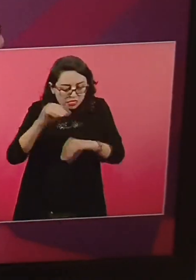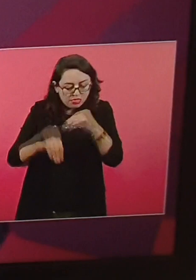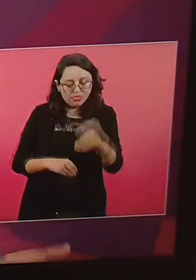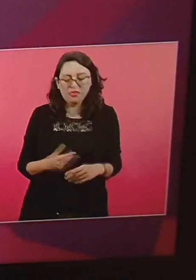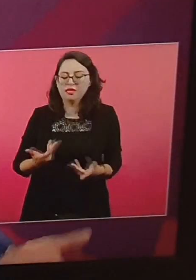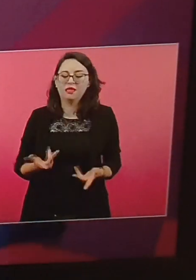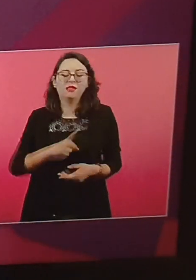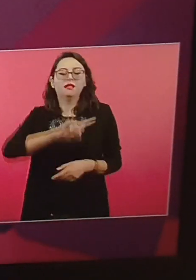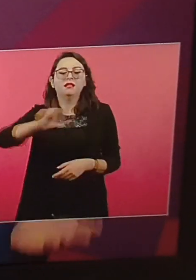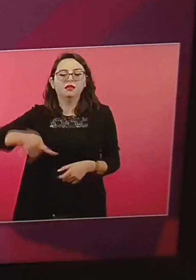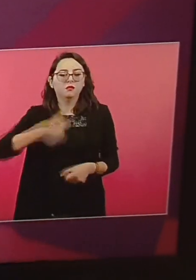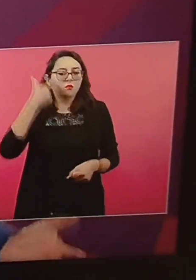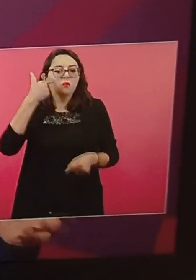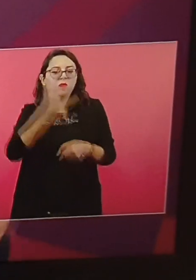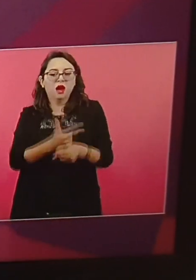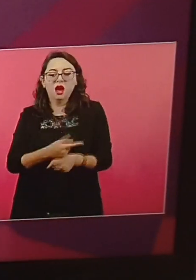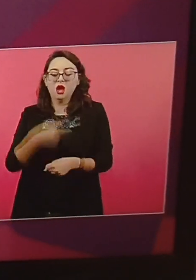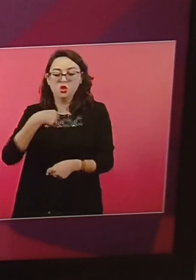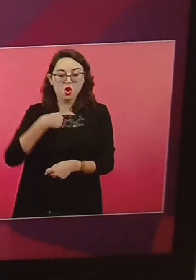sé.